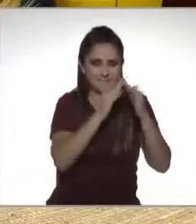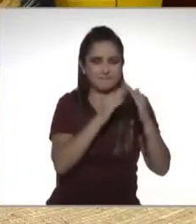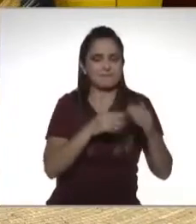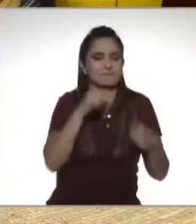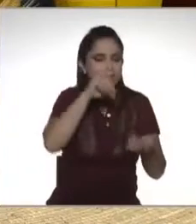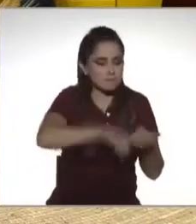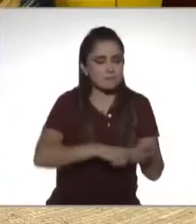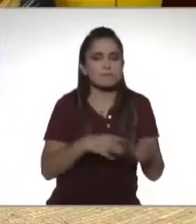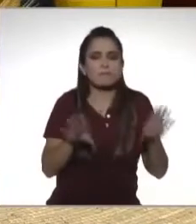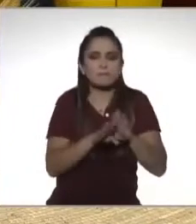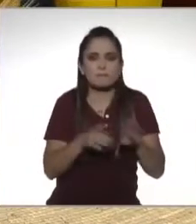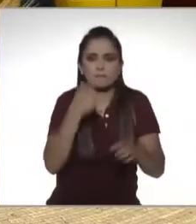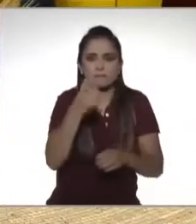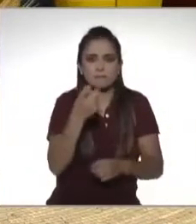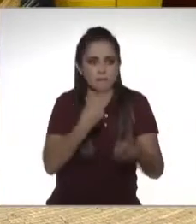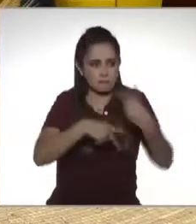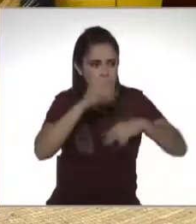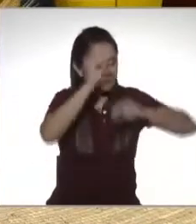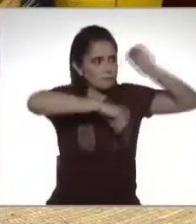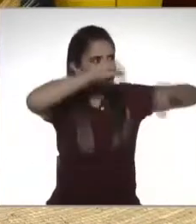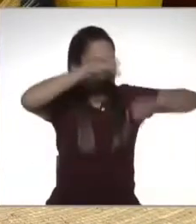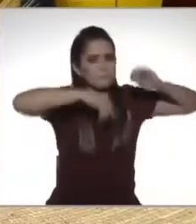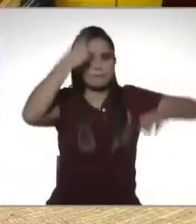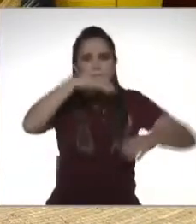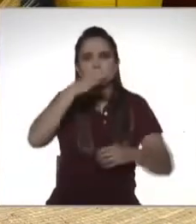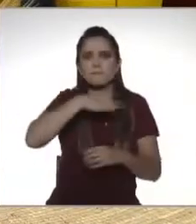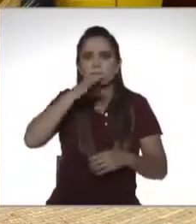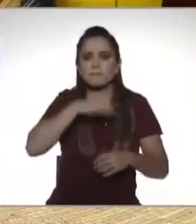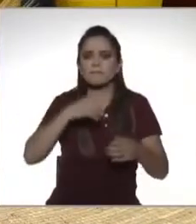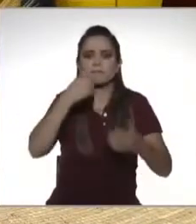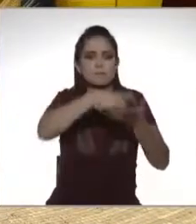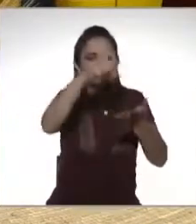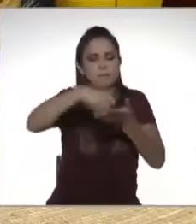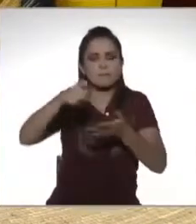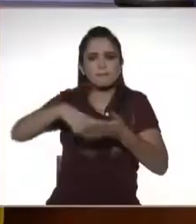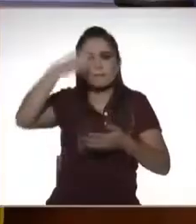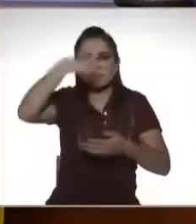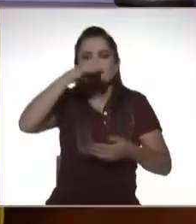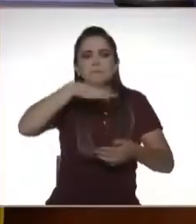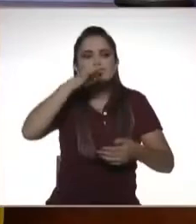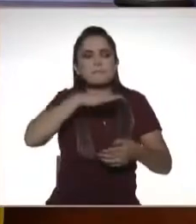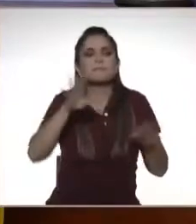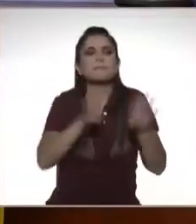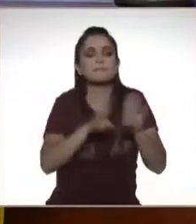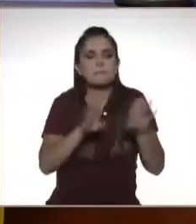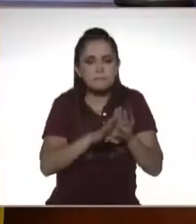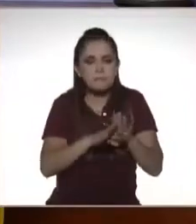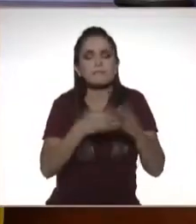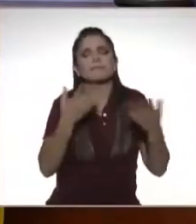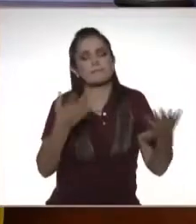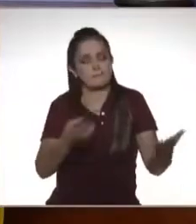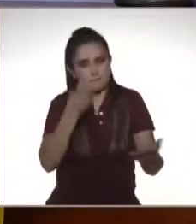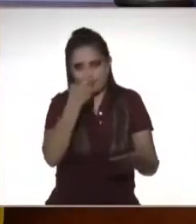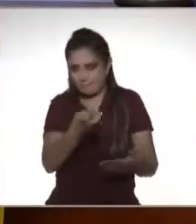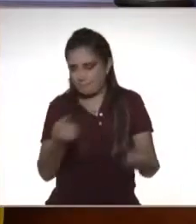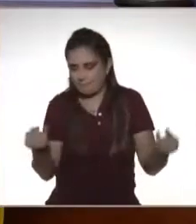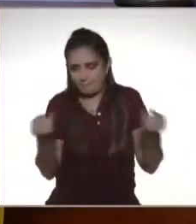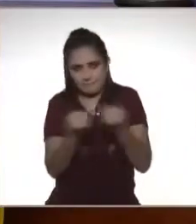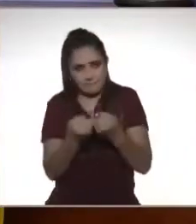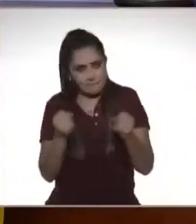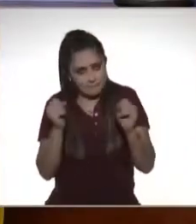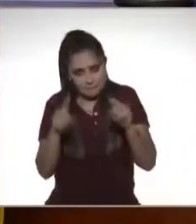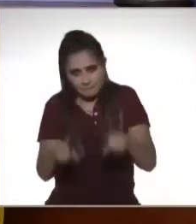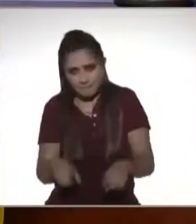recurso que pague todo lo que se va a ocupar para la fiesta para todos los que van a estar ahí. Aquí pasa lo mismo.